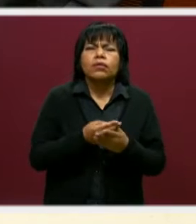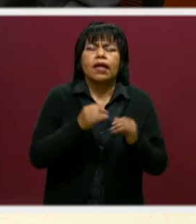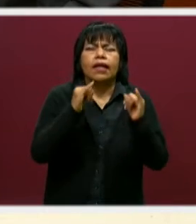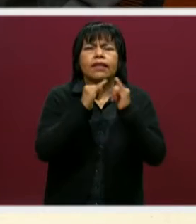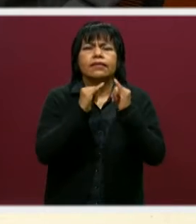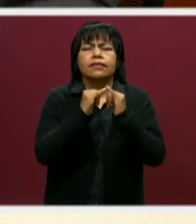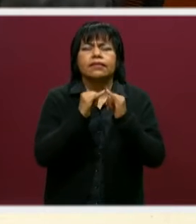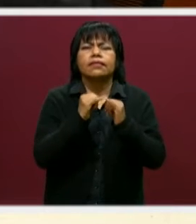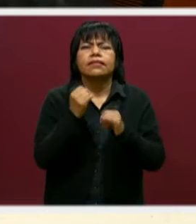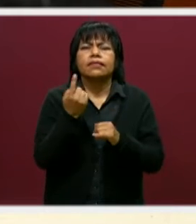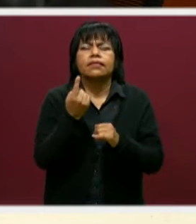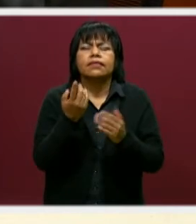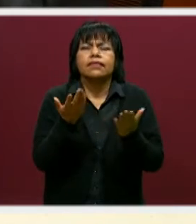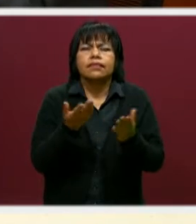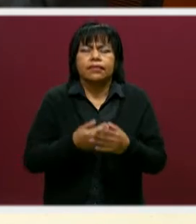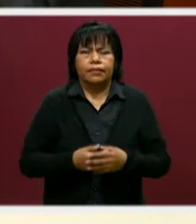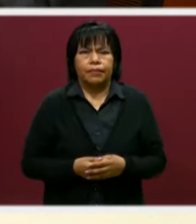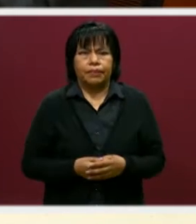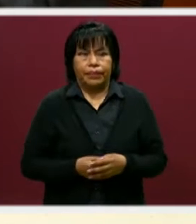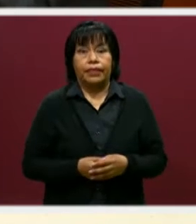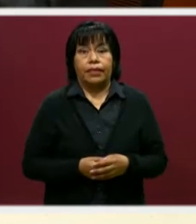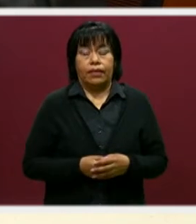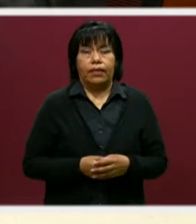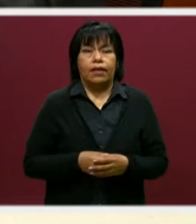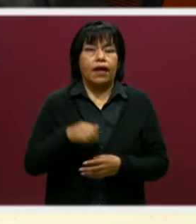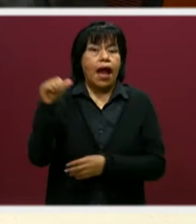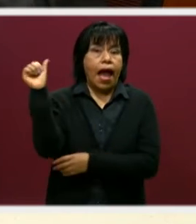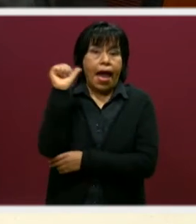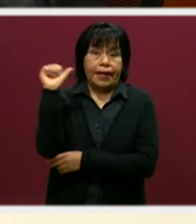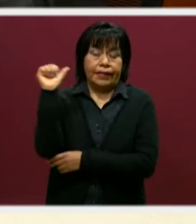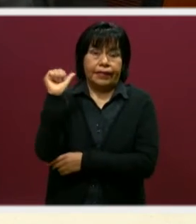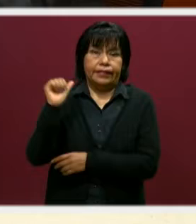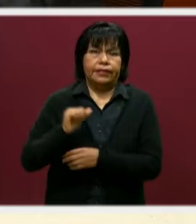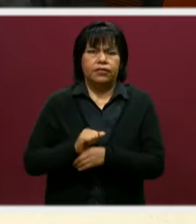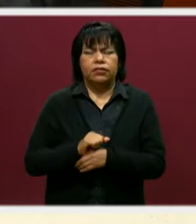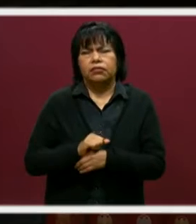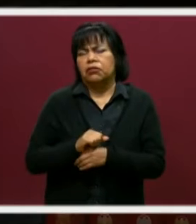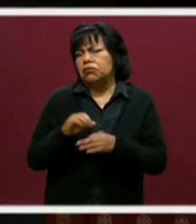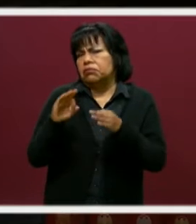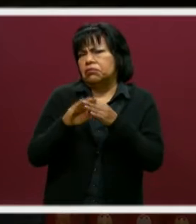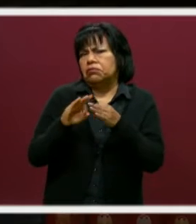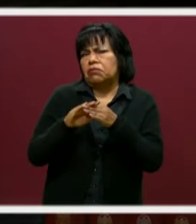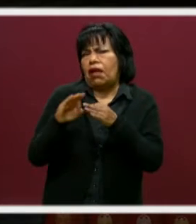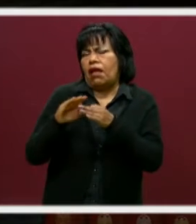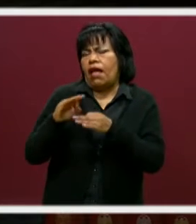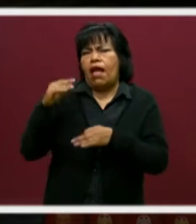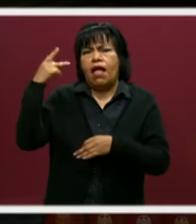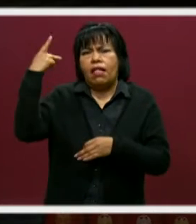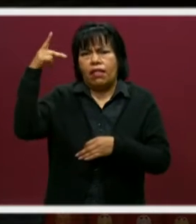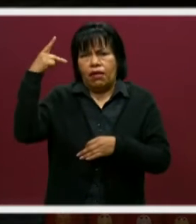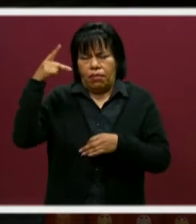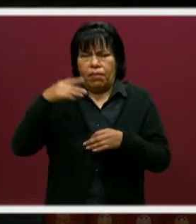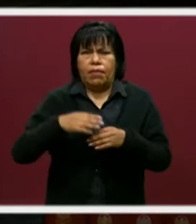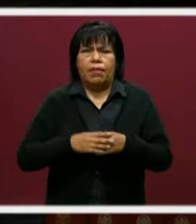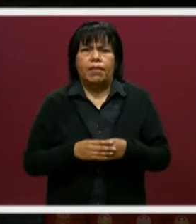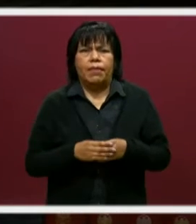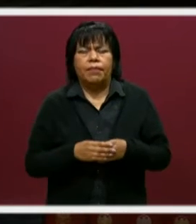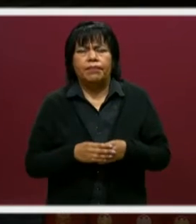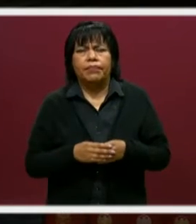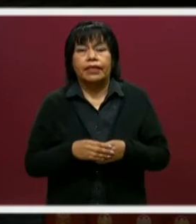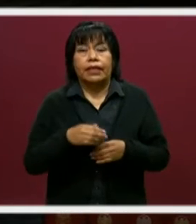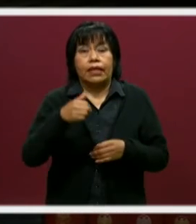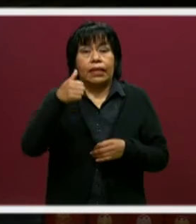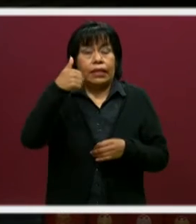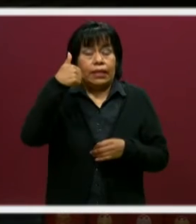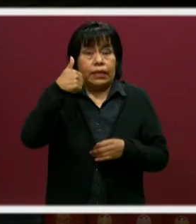el instituto? Sí, bueno, estamos ubicados en la región de Atlixco, muy cerca de Puebla y la Mixteca Poblana. Tenemos seis